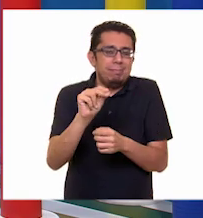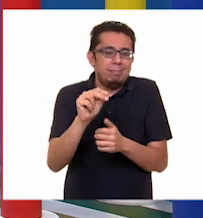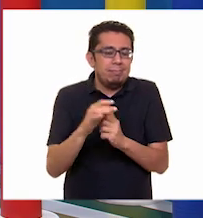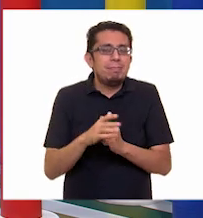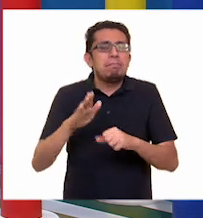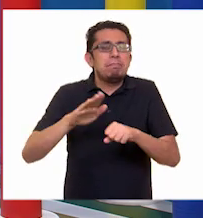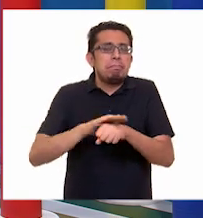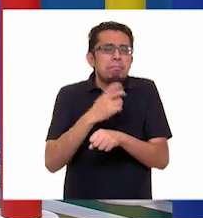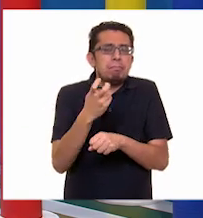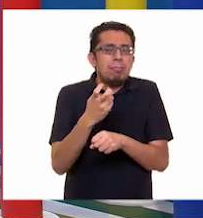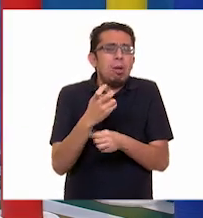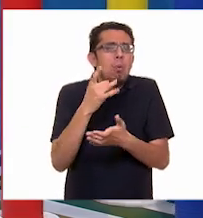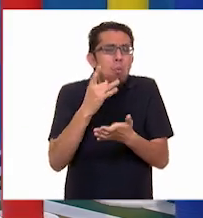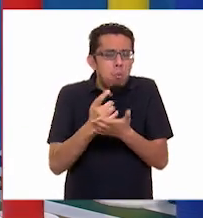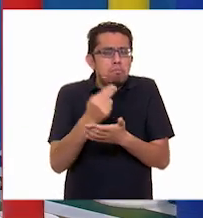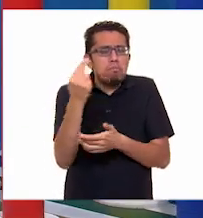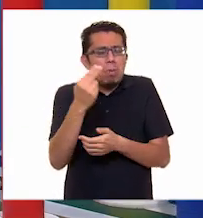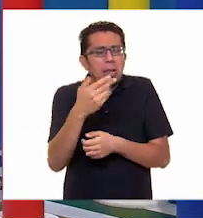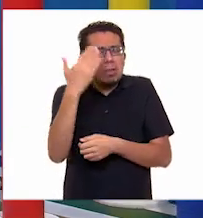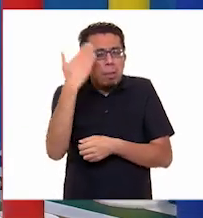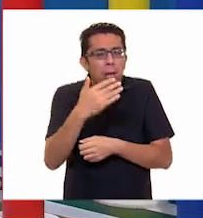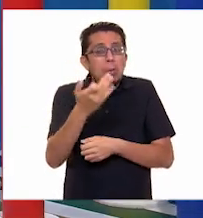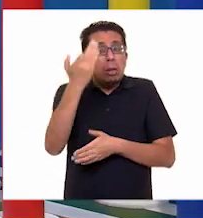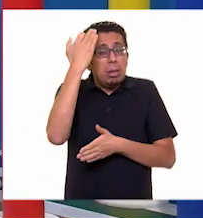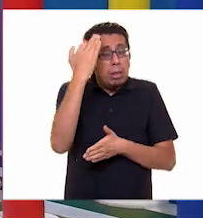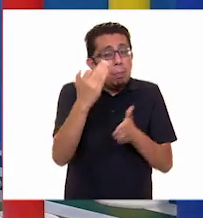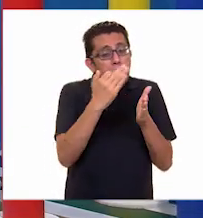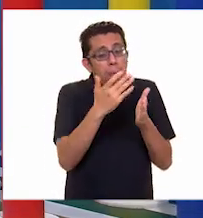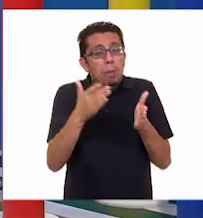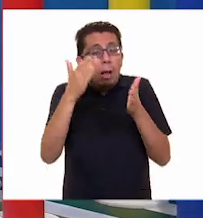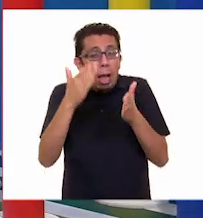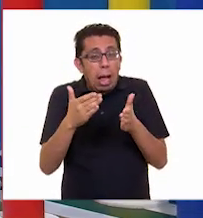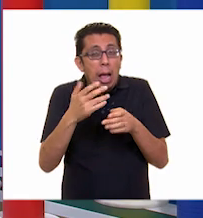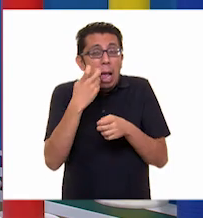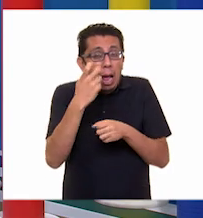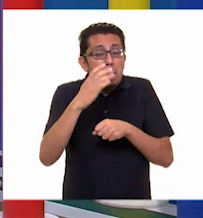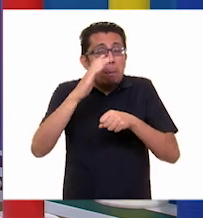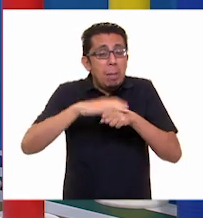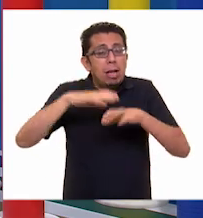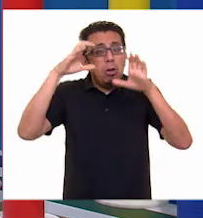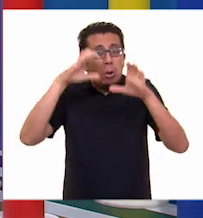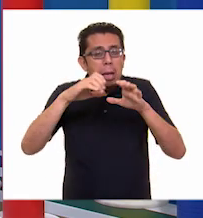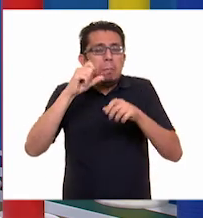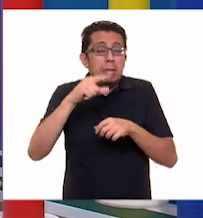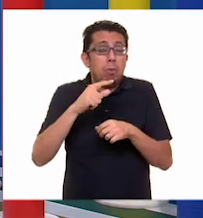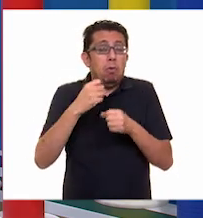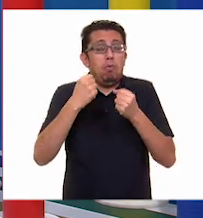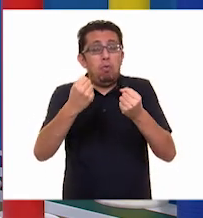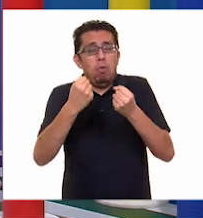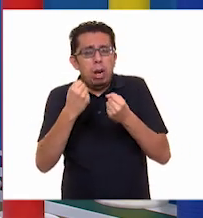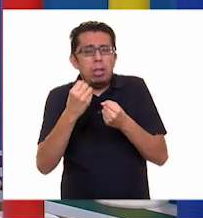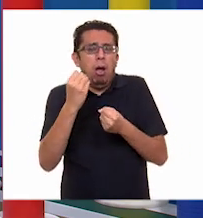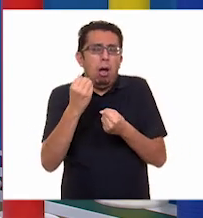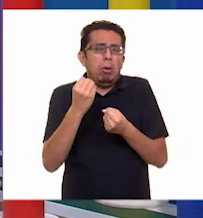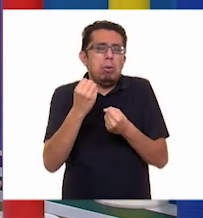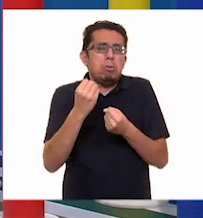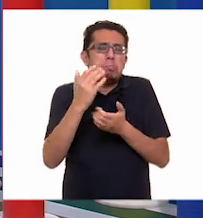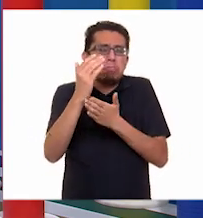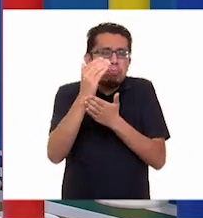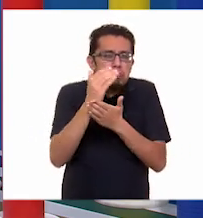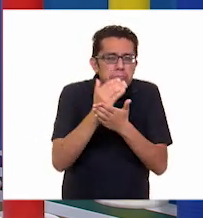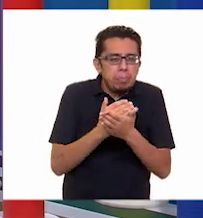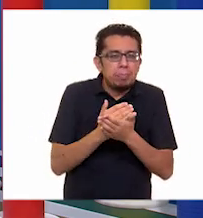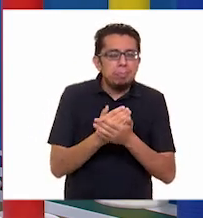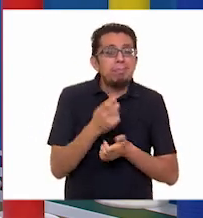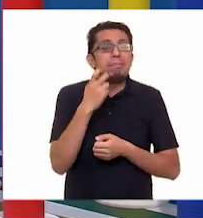con que las personas sepan en qué temporada llueve, en el lugar donde viven y con qué intensidad. Esto podría ayudar a la